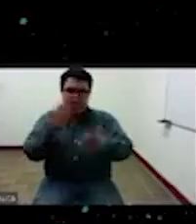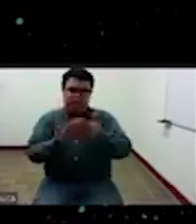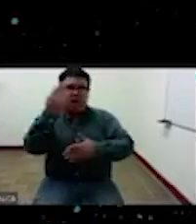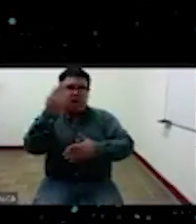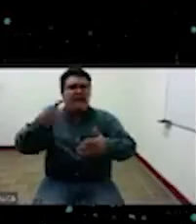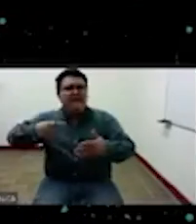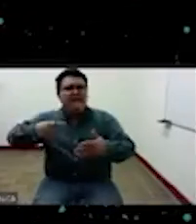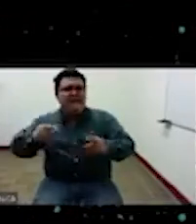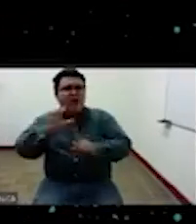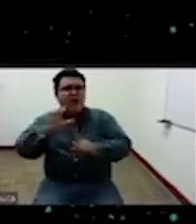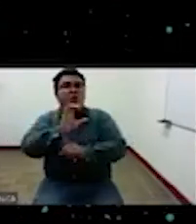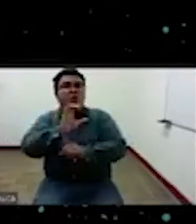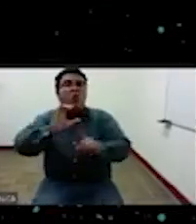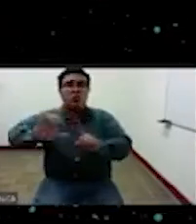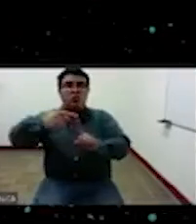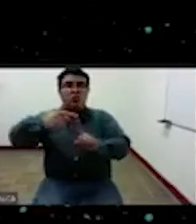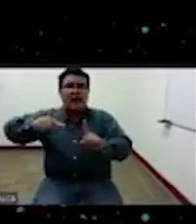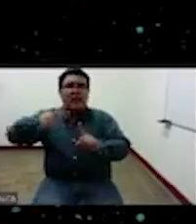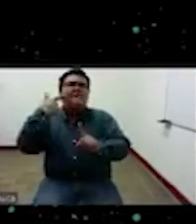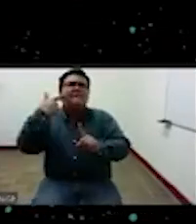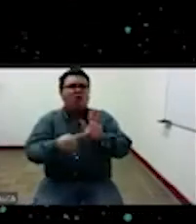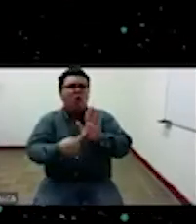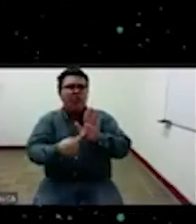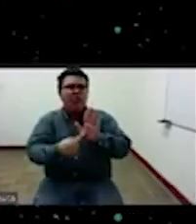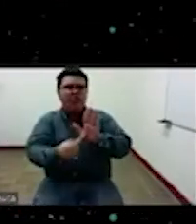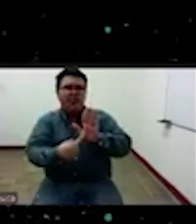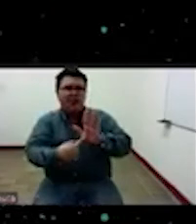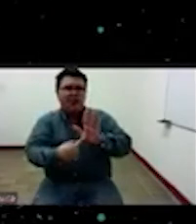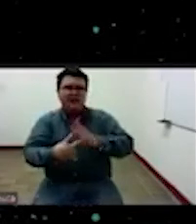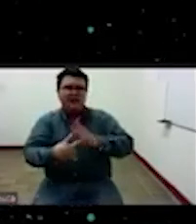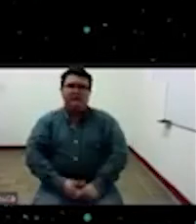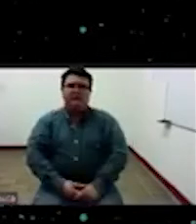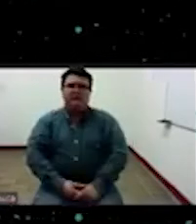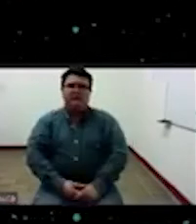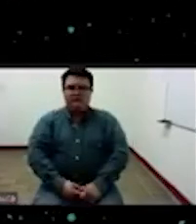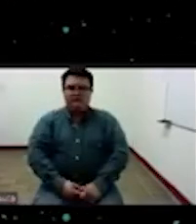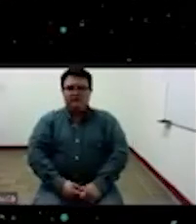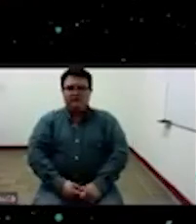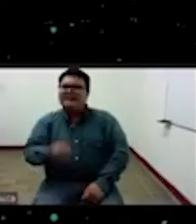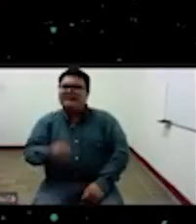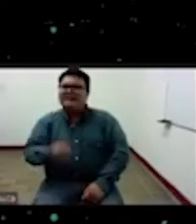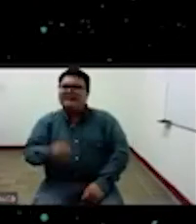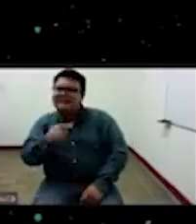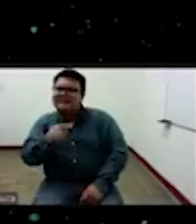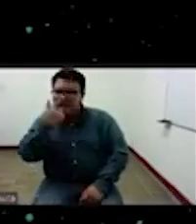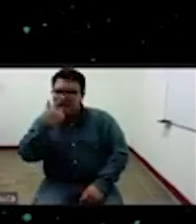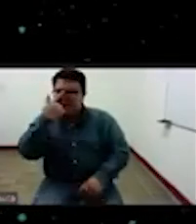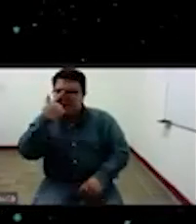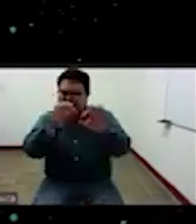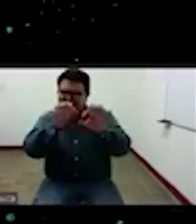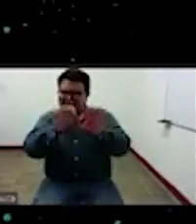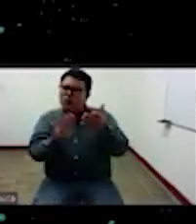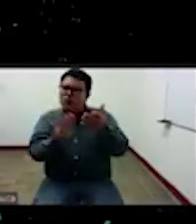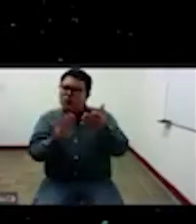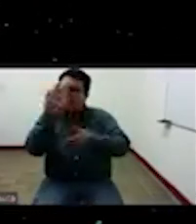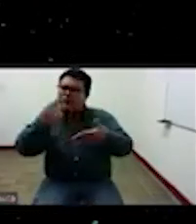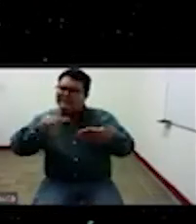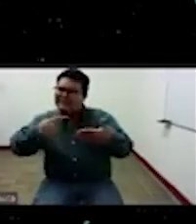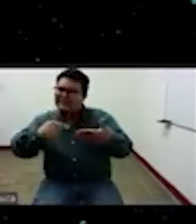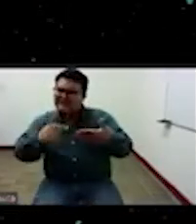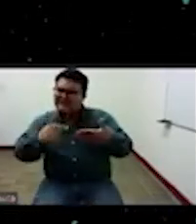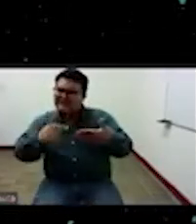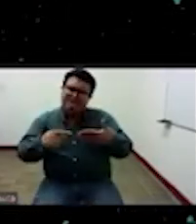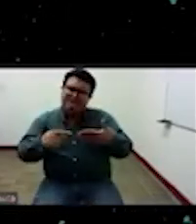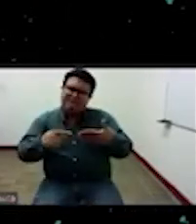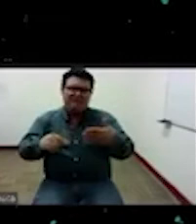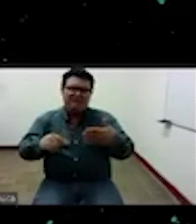como un modelo él dice que lo que pasa aquí con la modernidad es que homogeniza